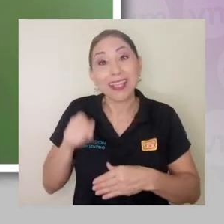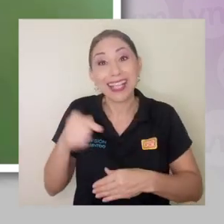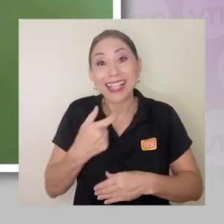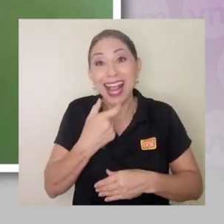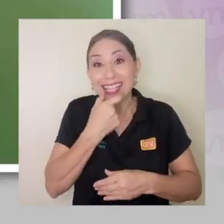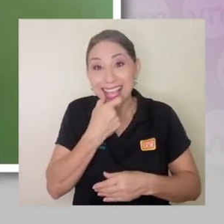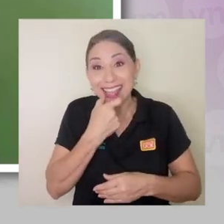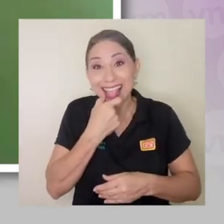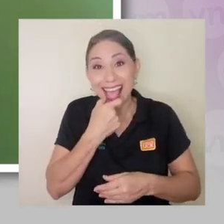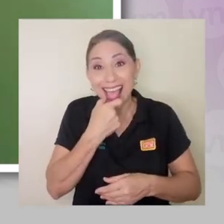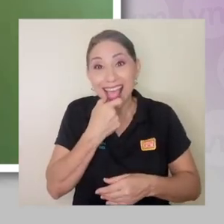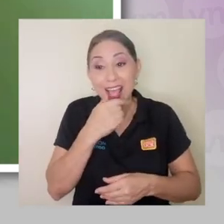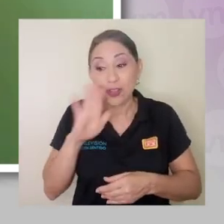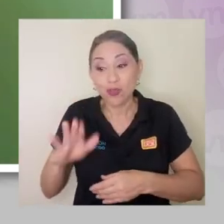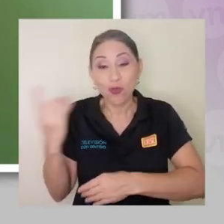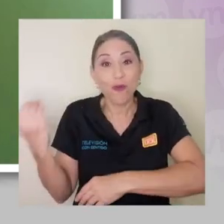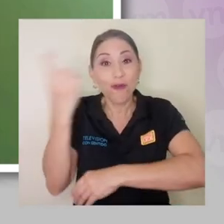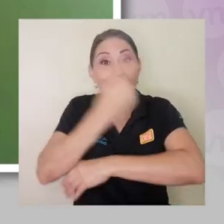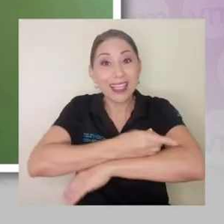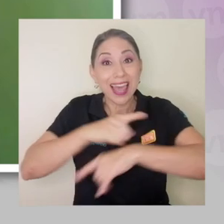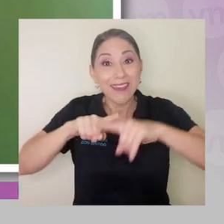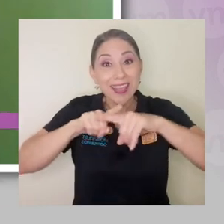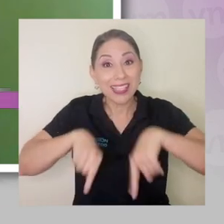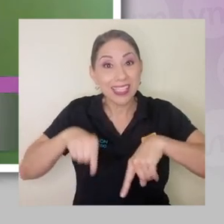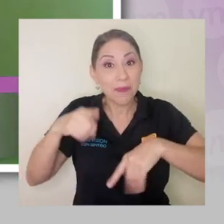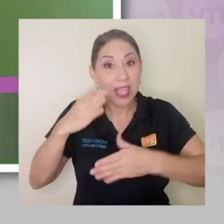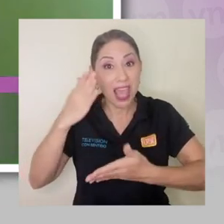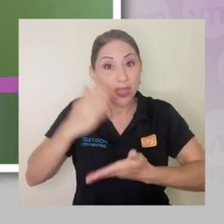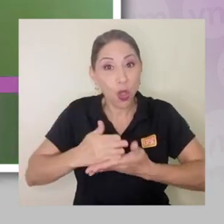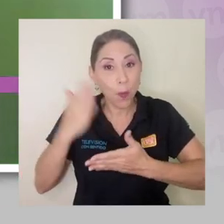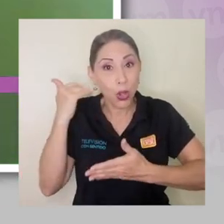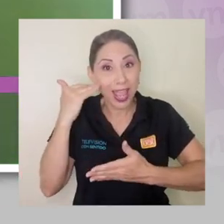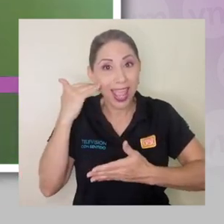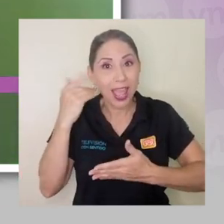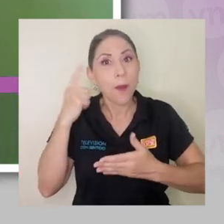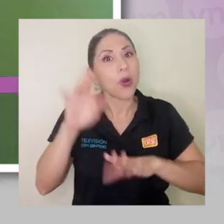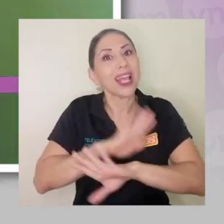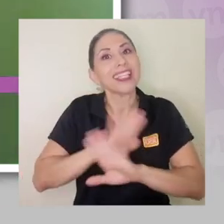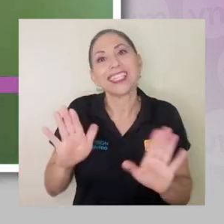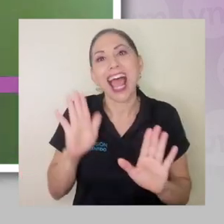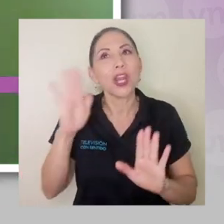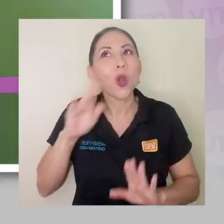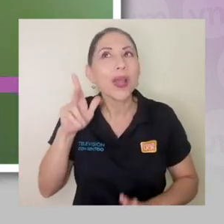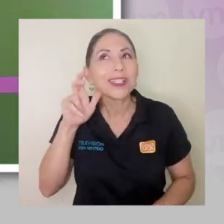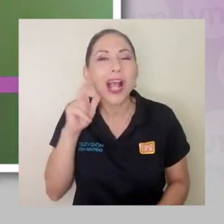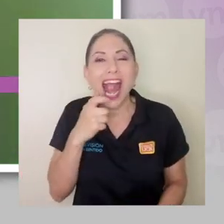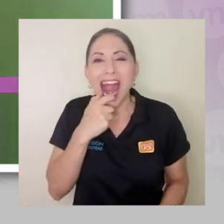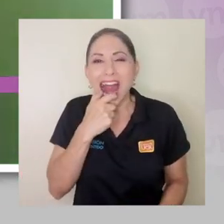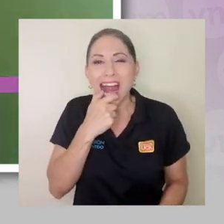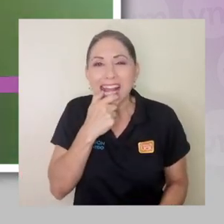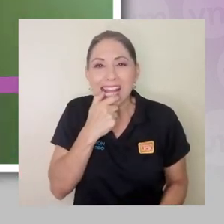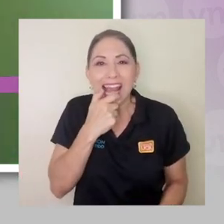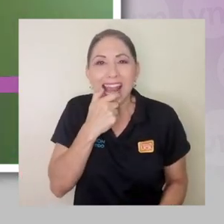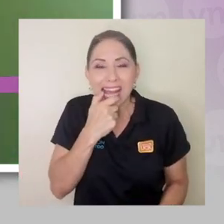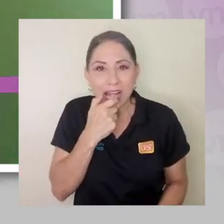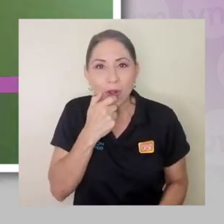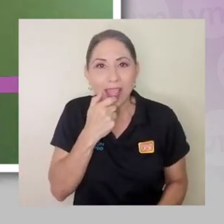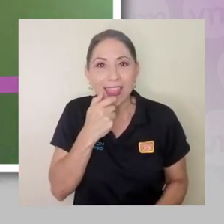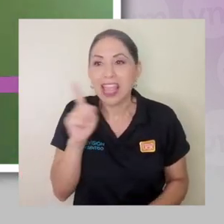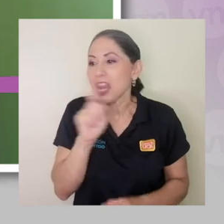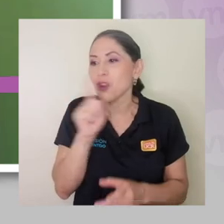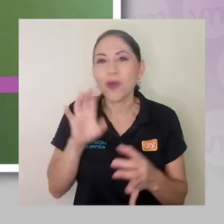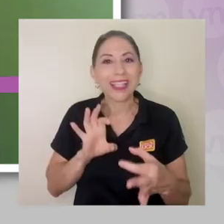que dejó de ser crujiente, a que de verdad me vaya a causar una enfermedad. Y eso es todo un tema. Todo un tema es eso, ¿verdad?